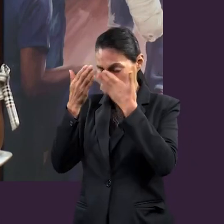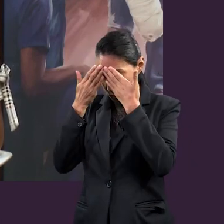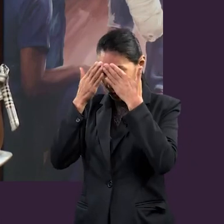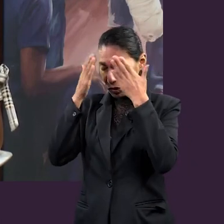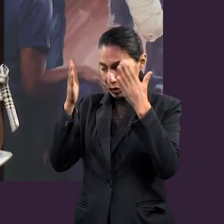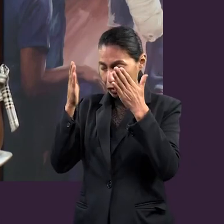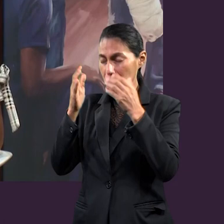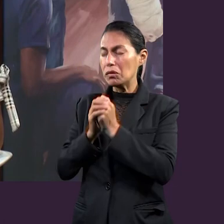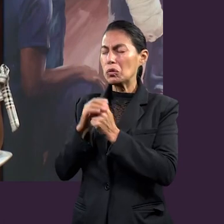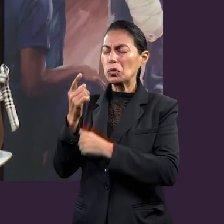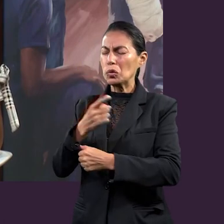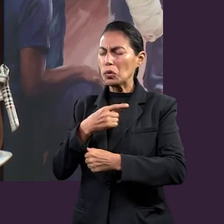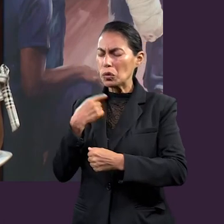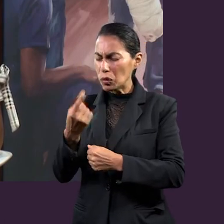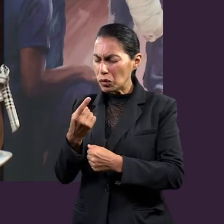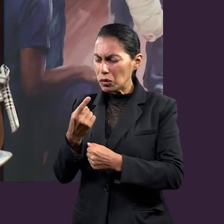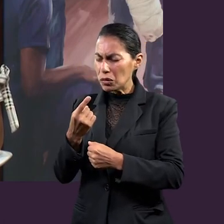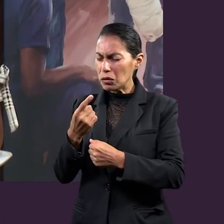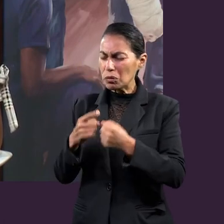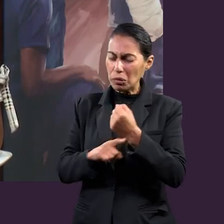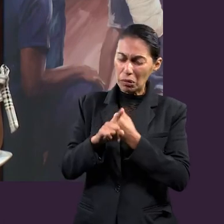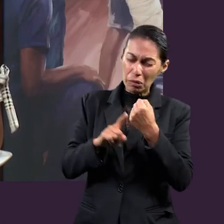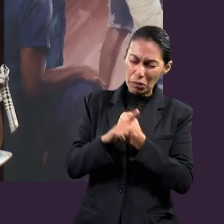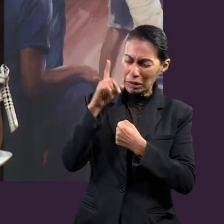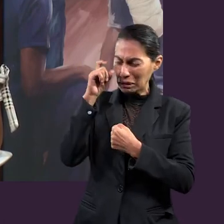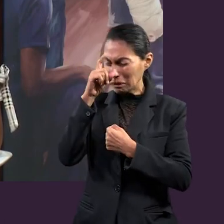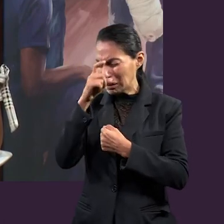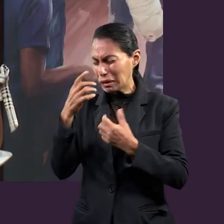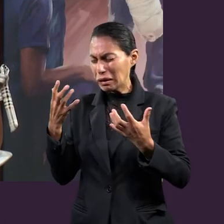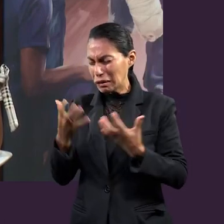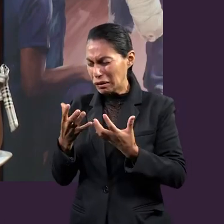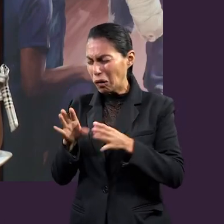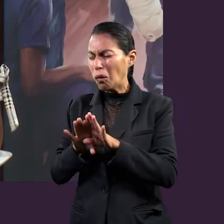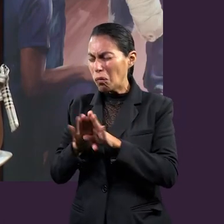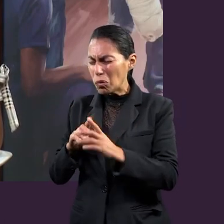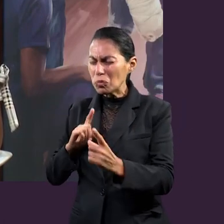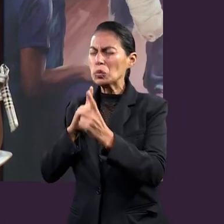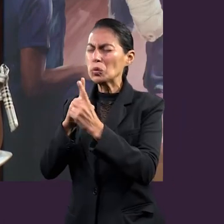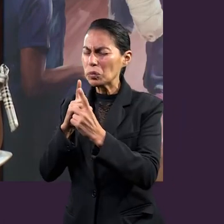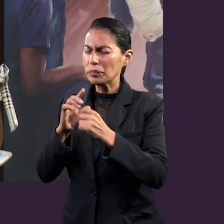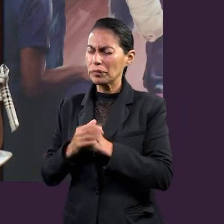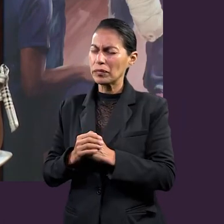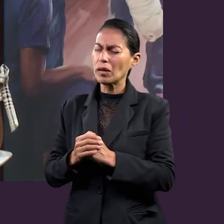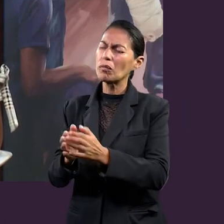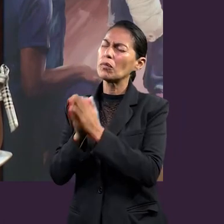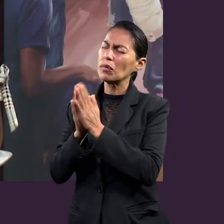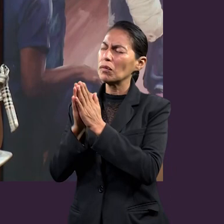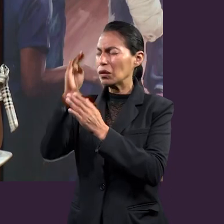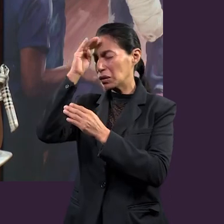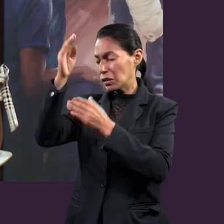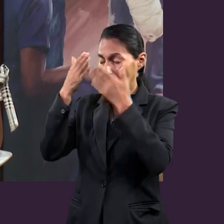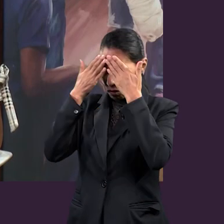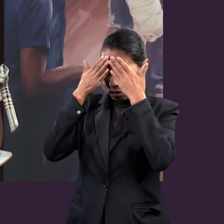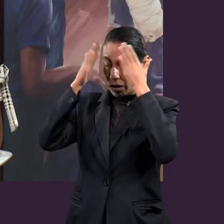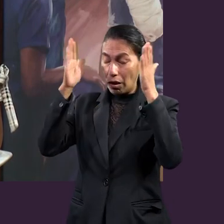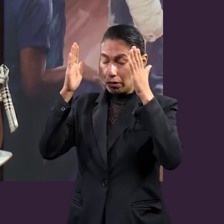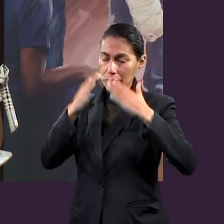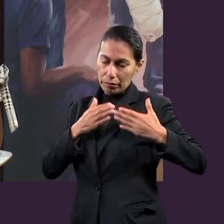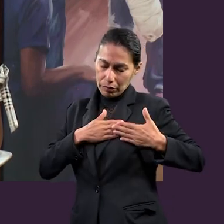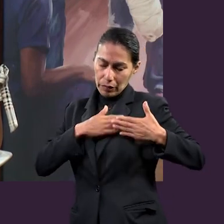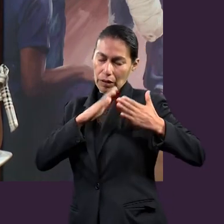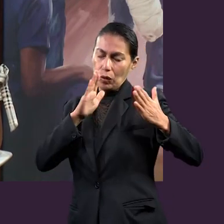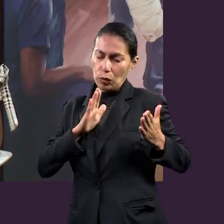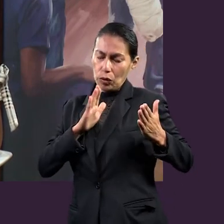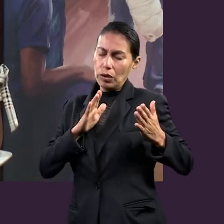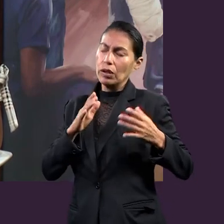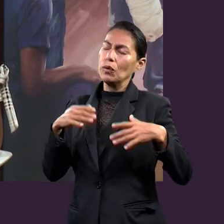poder entender y aprender de ti cómo enfrentar nuestras situaciones en los momentos difíciles. Abre nuestras mentes, abre